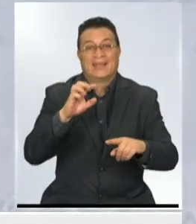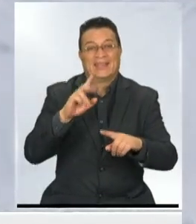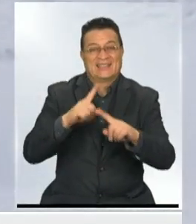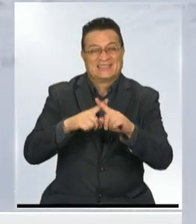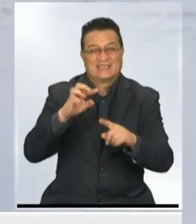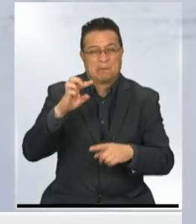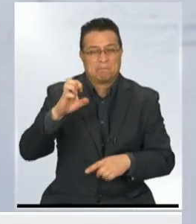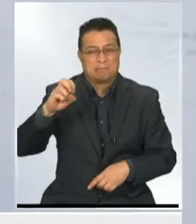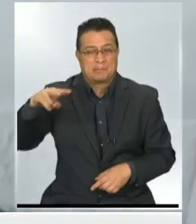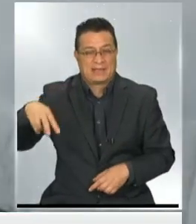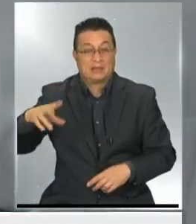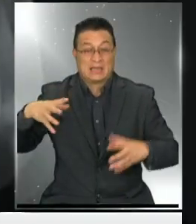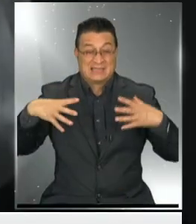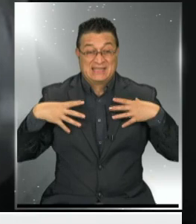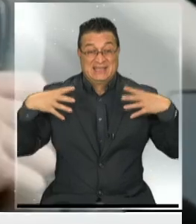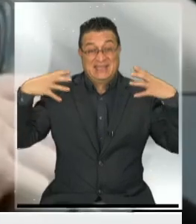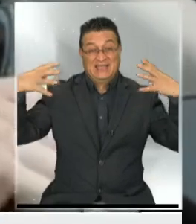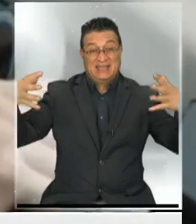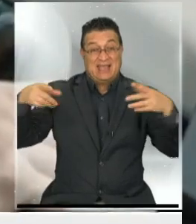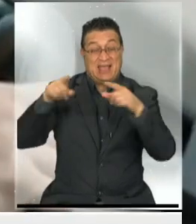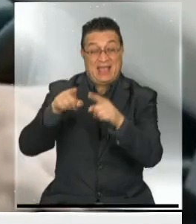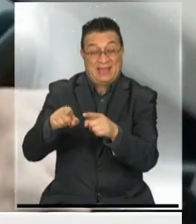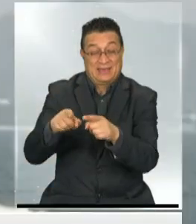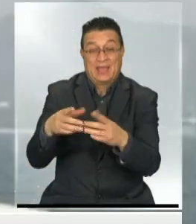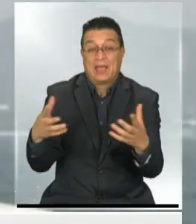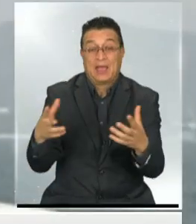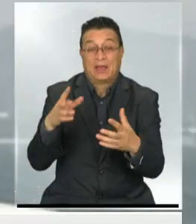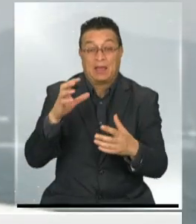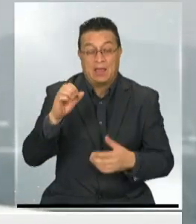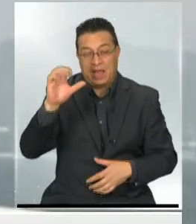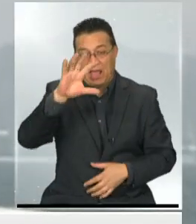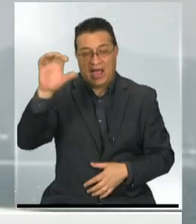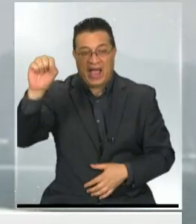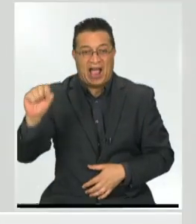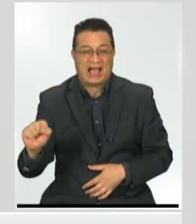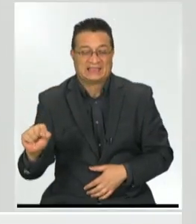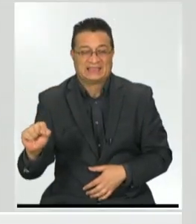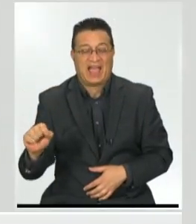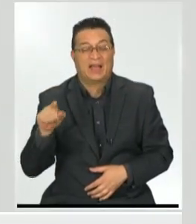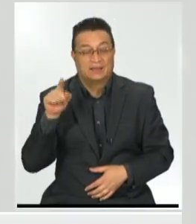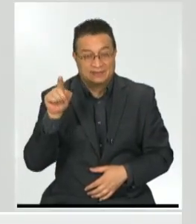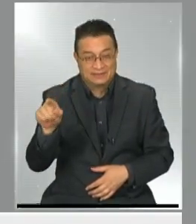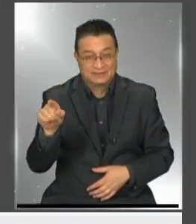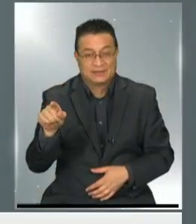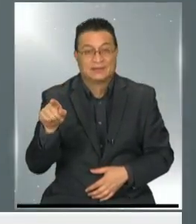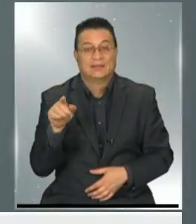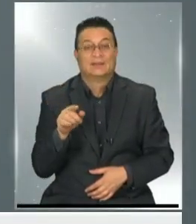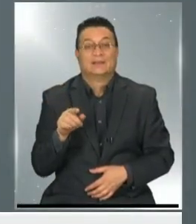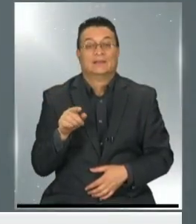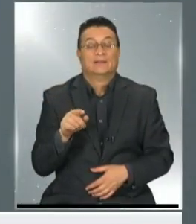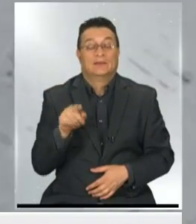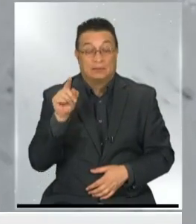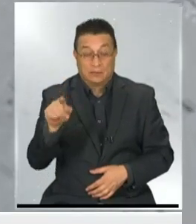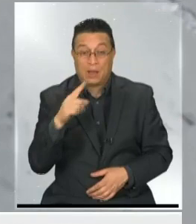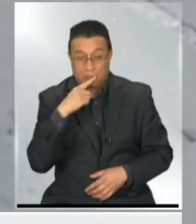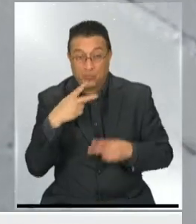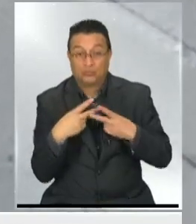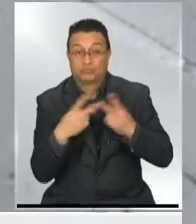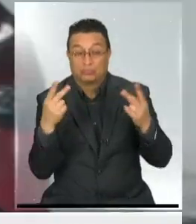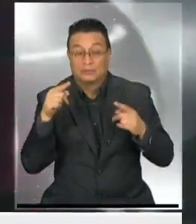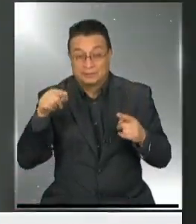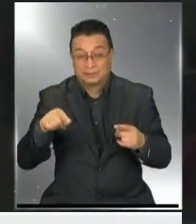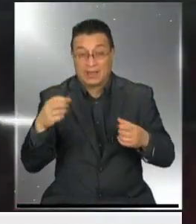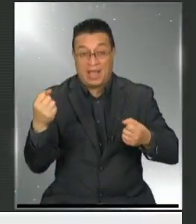es un gigante, en este caso de Asia, de China. X-Pen ha anunciado este